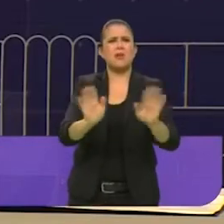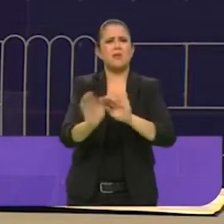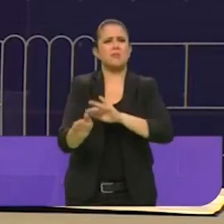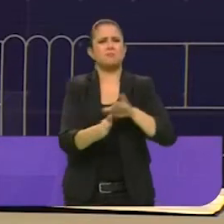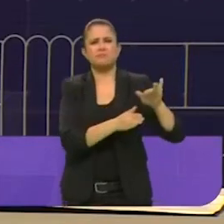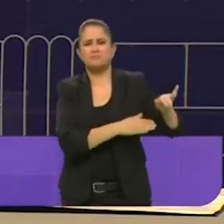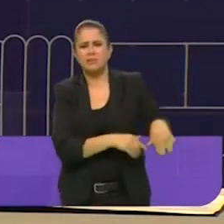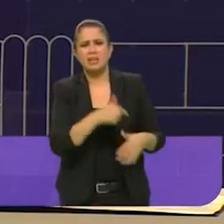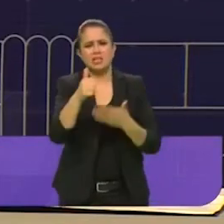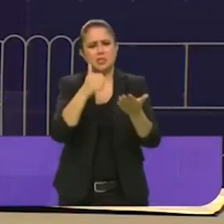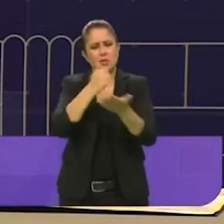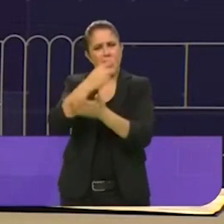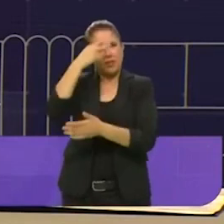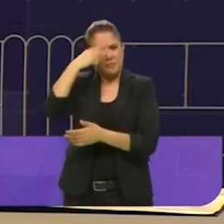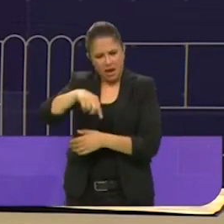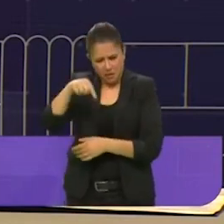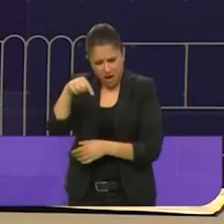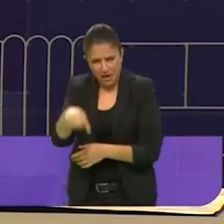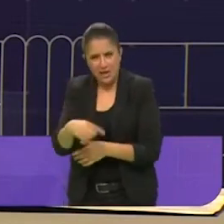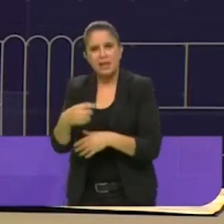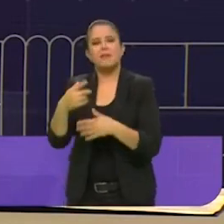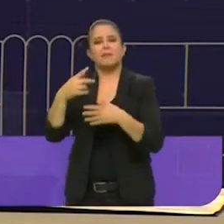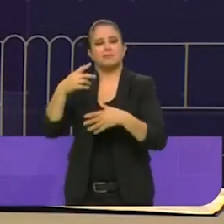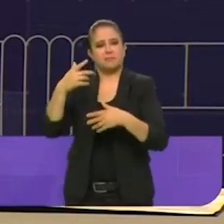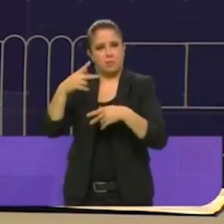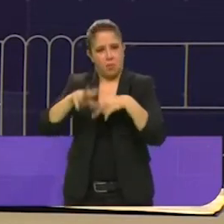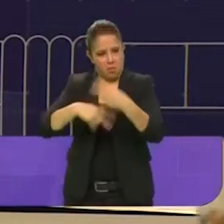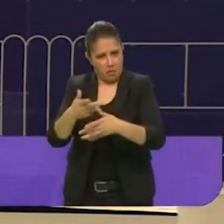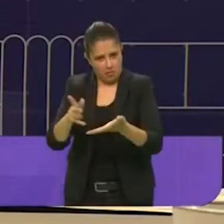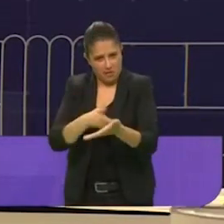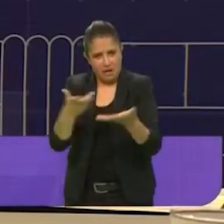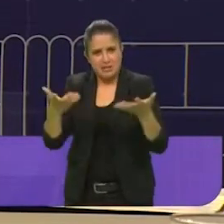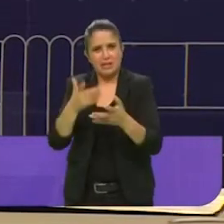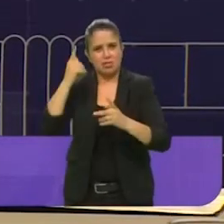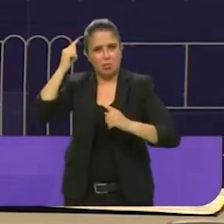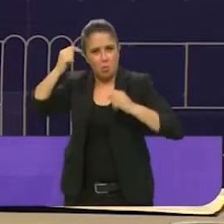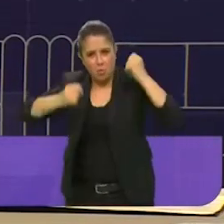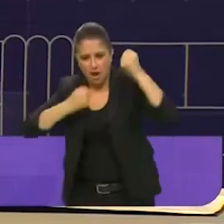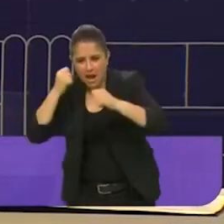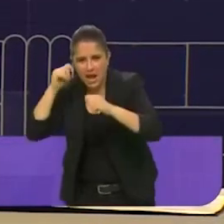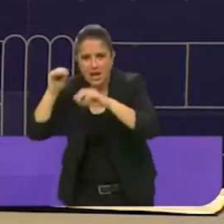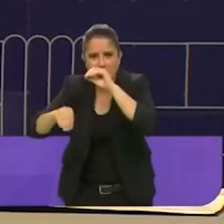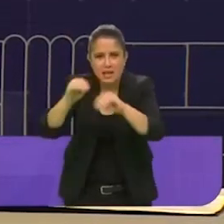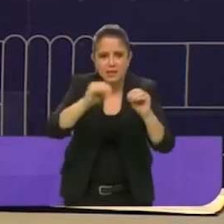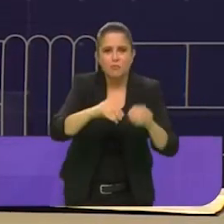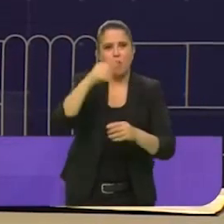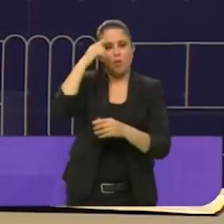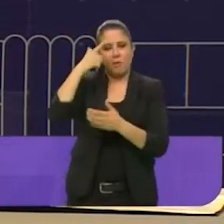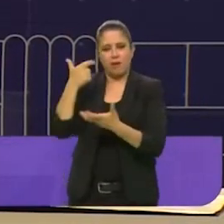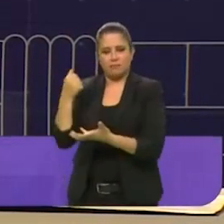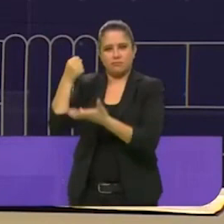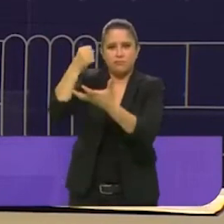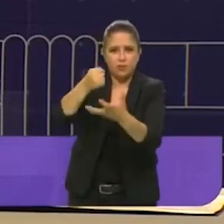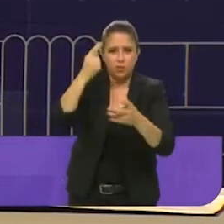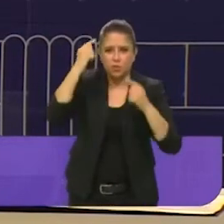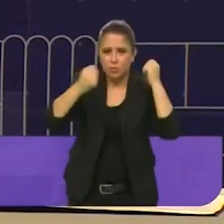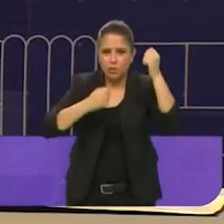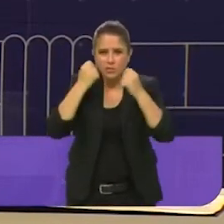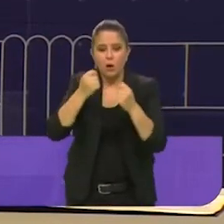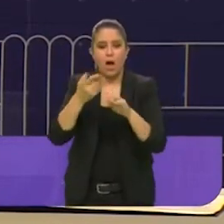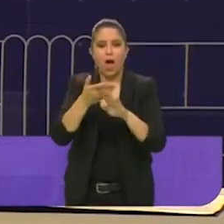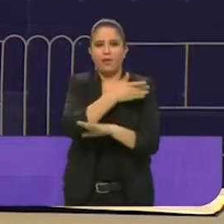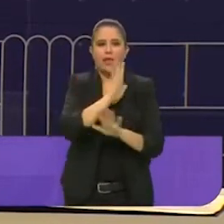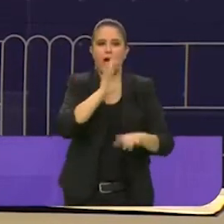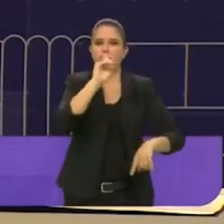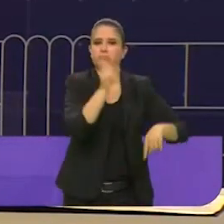turismo. Vamos a regresarle a los operadores del turismo, el fondo de promoción turística que les han quitado.